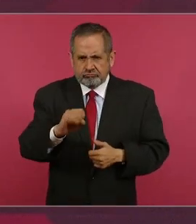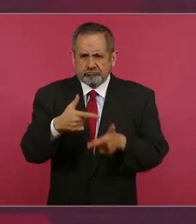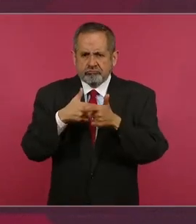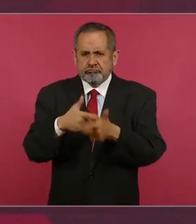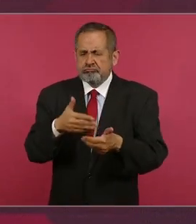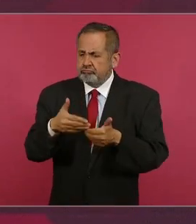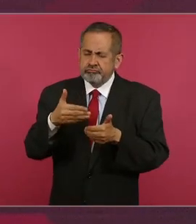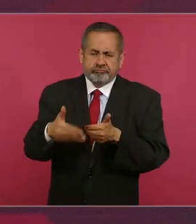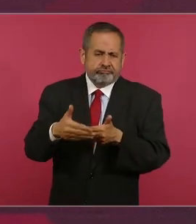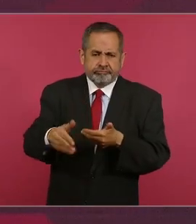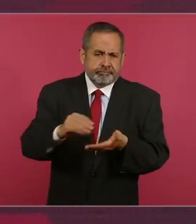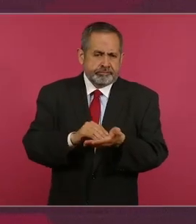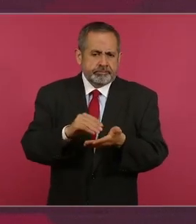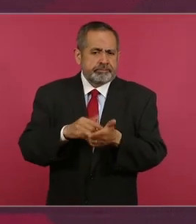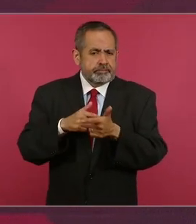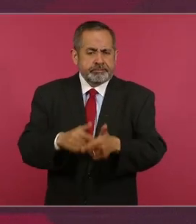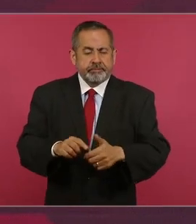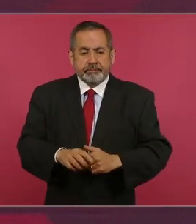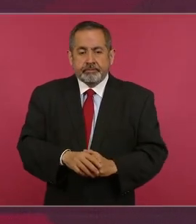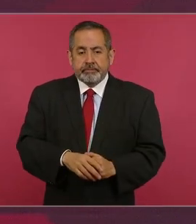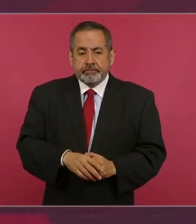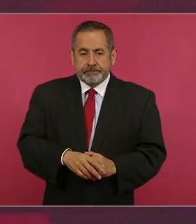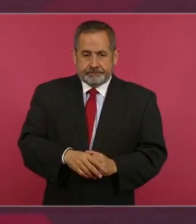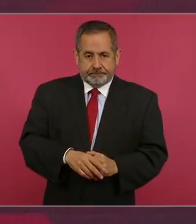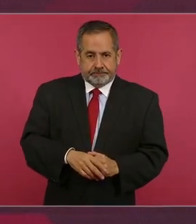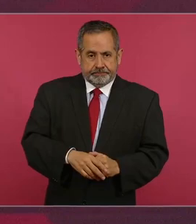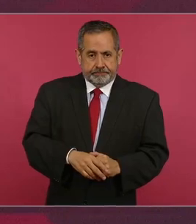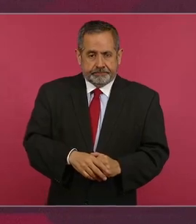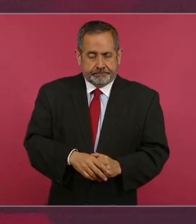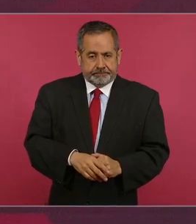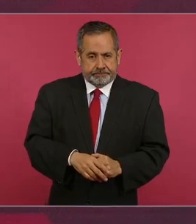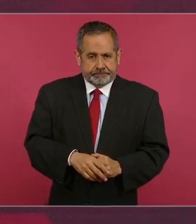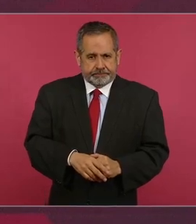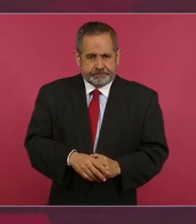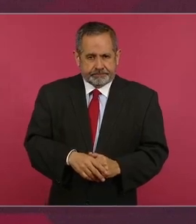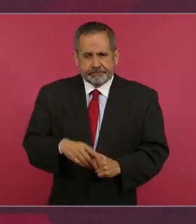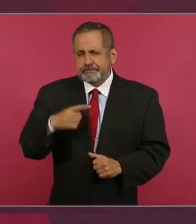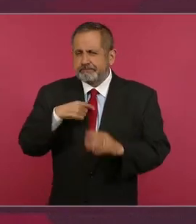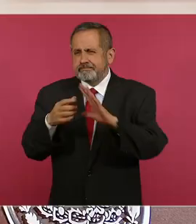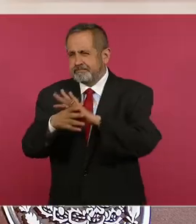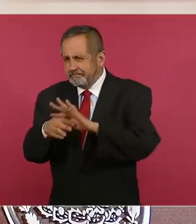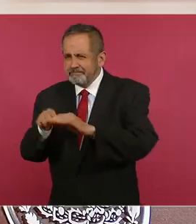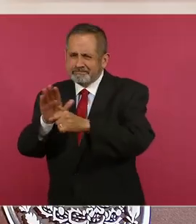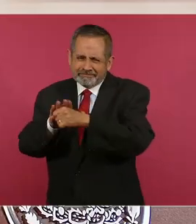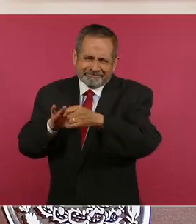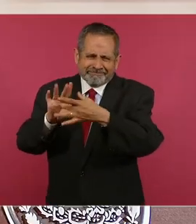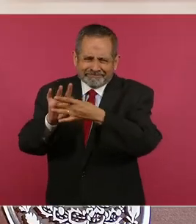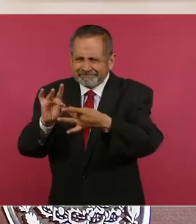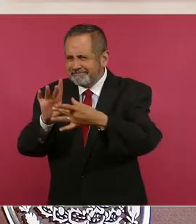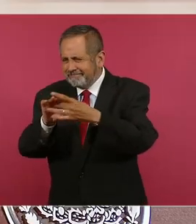haciendo, más que nada convenciendo, persuadiendo.